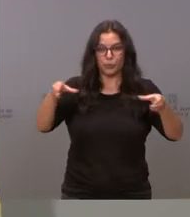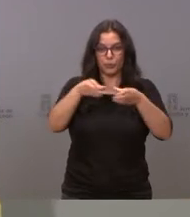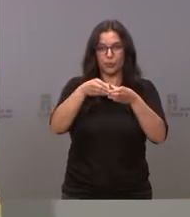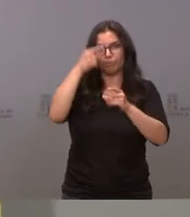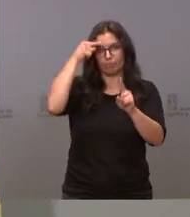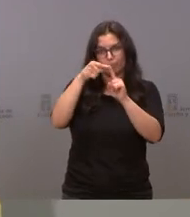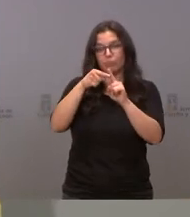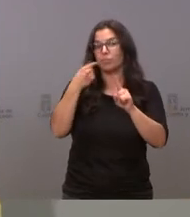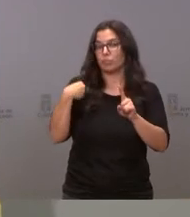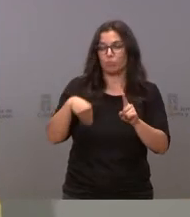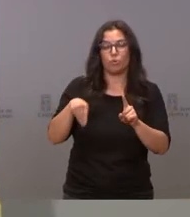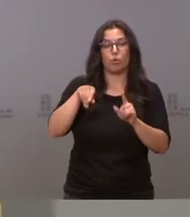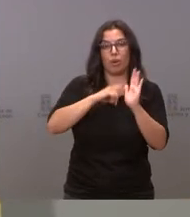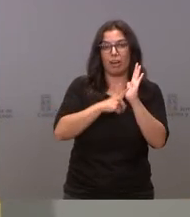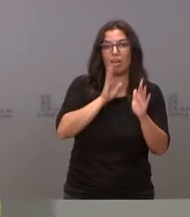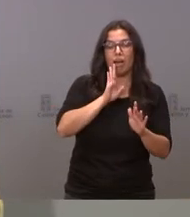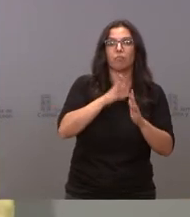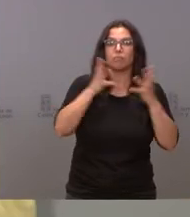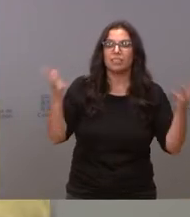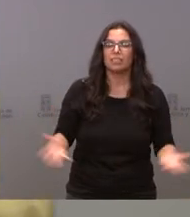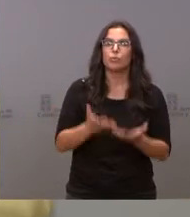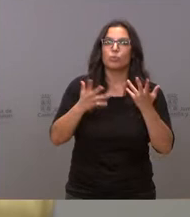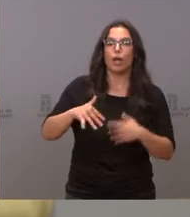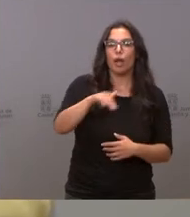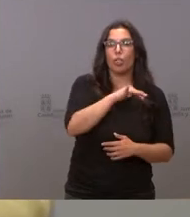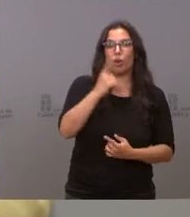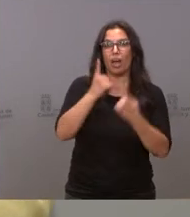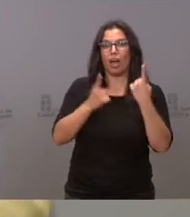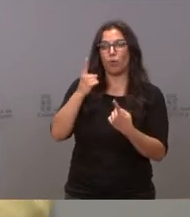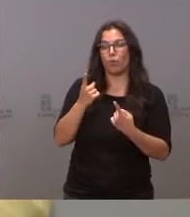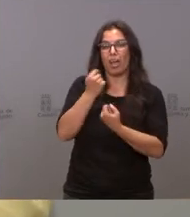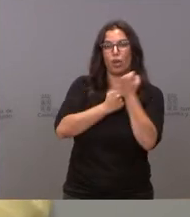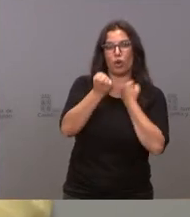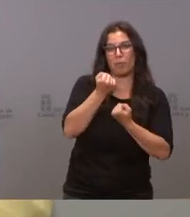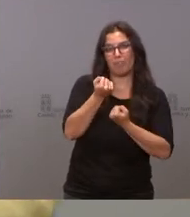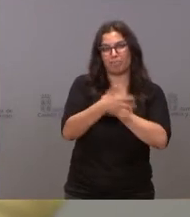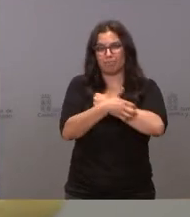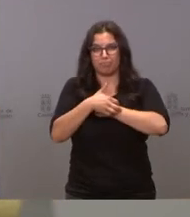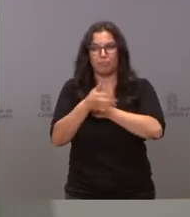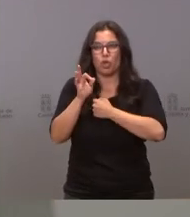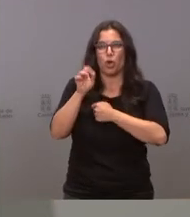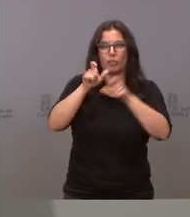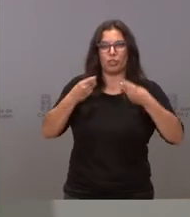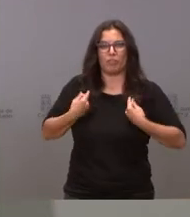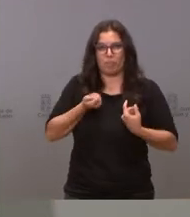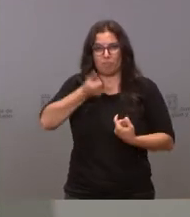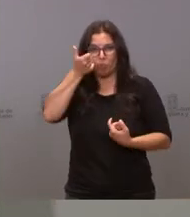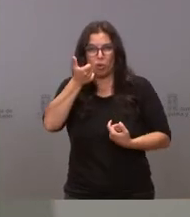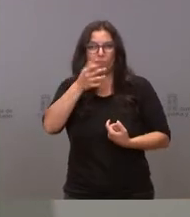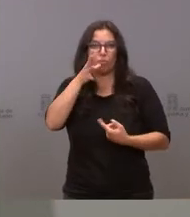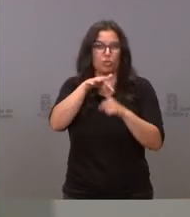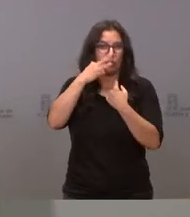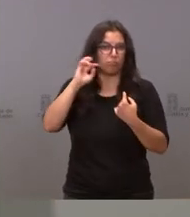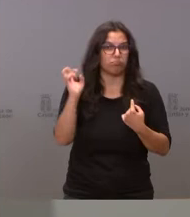mismo que pretendía la ley, que es el de impulsar aquellas zonas deprimidas económica o demográficamente por circunstancias extraordinarias.